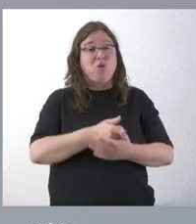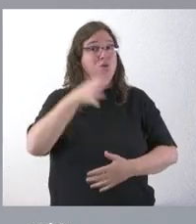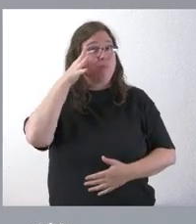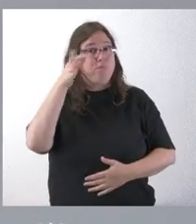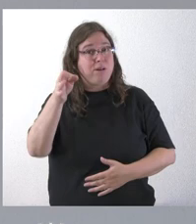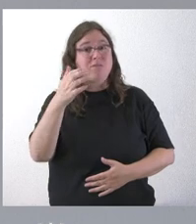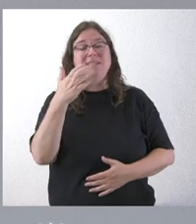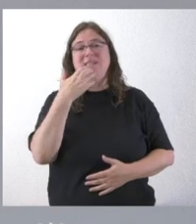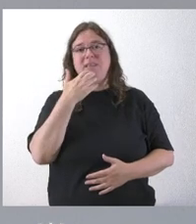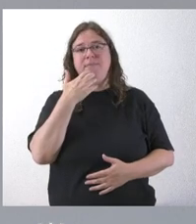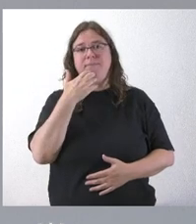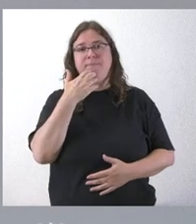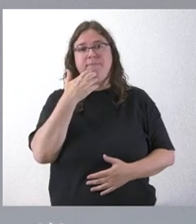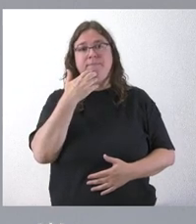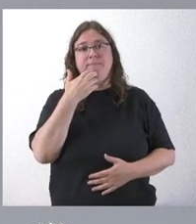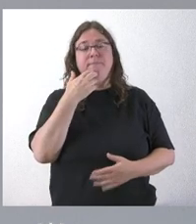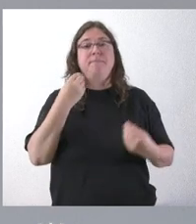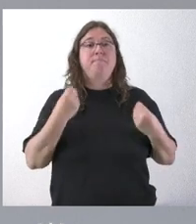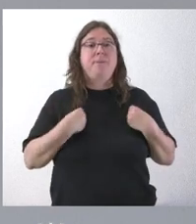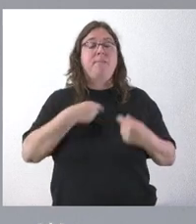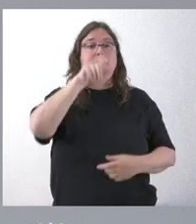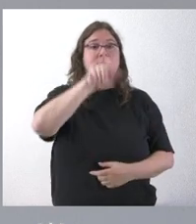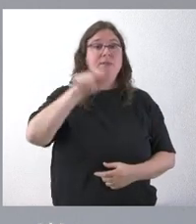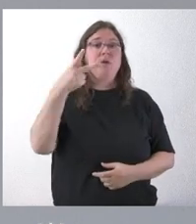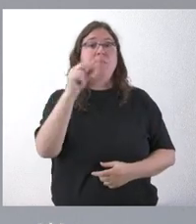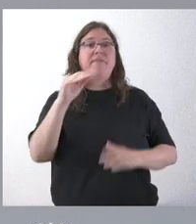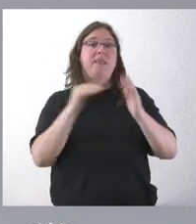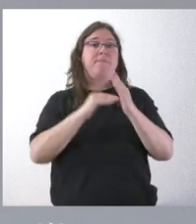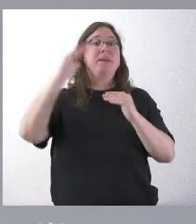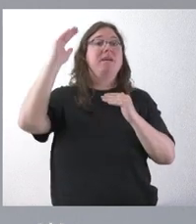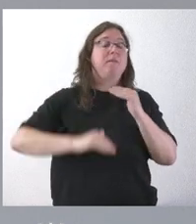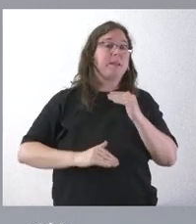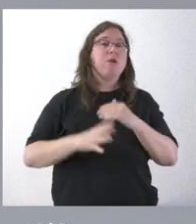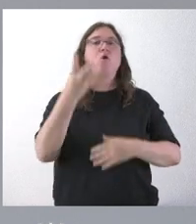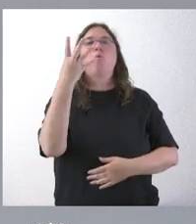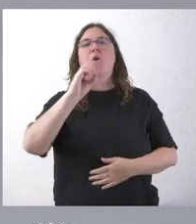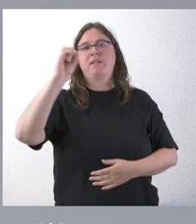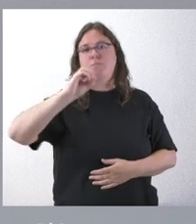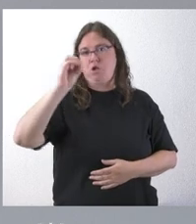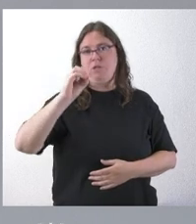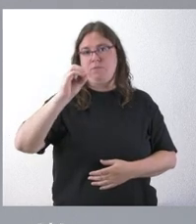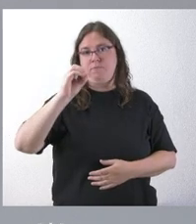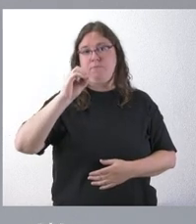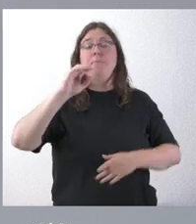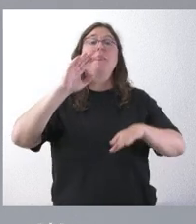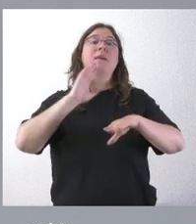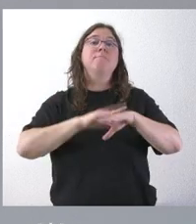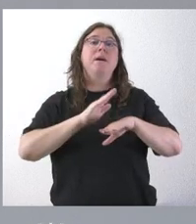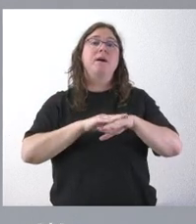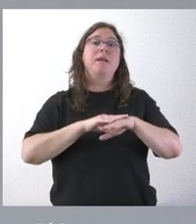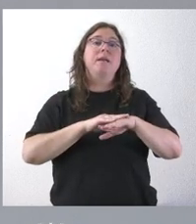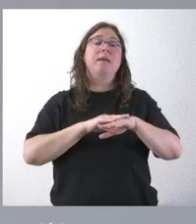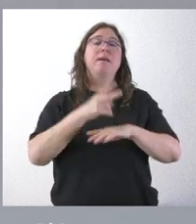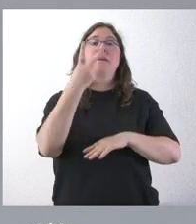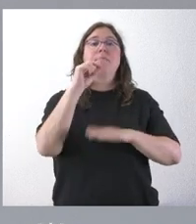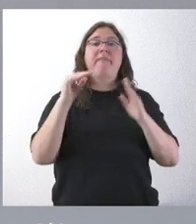de 20.000 habitantes, tiene un peso de un 40%. Para los municipios de más